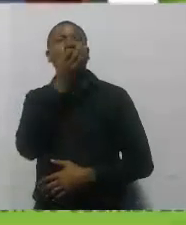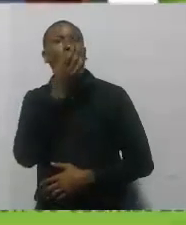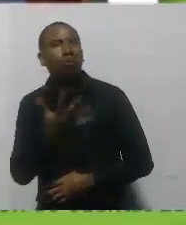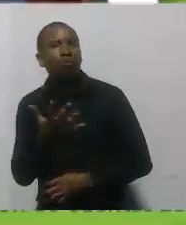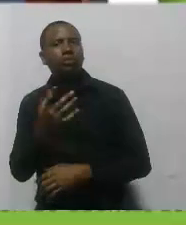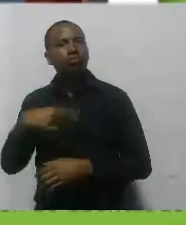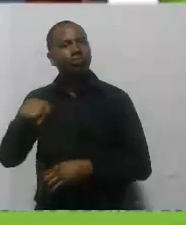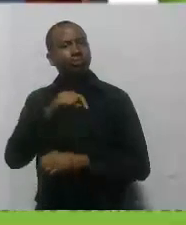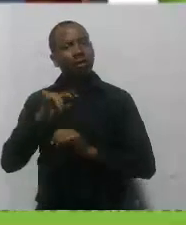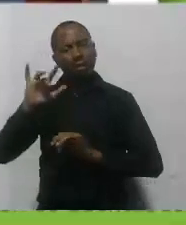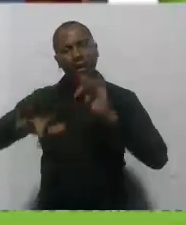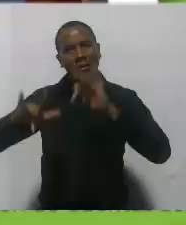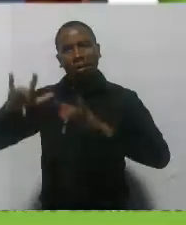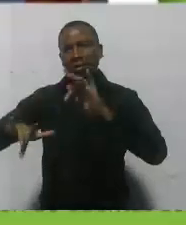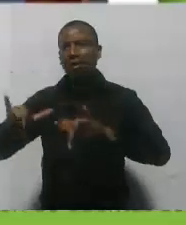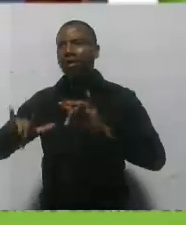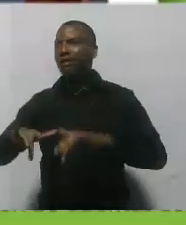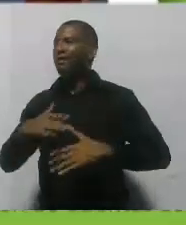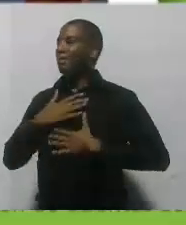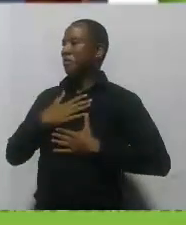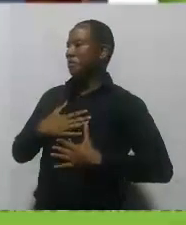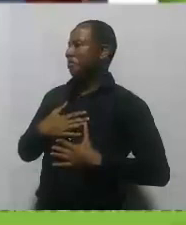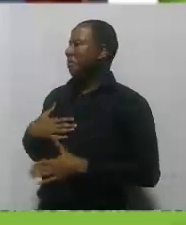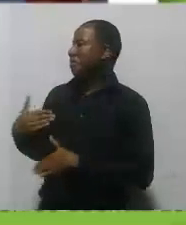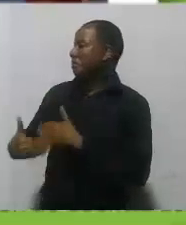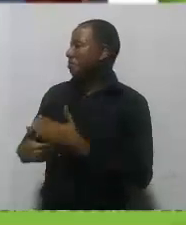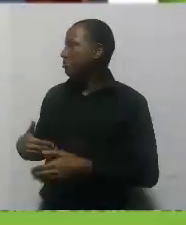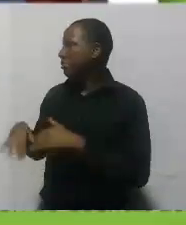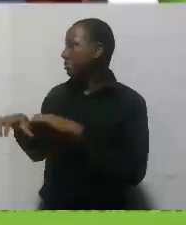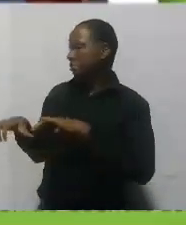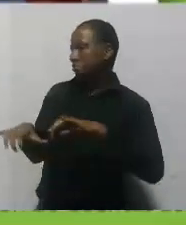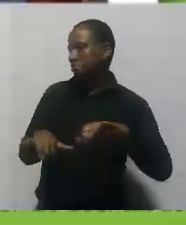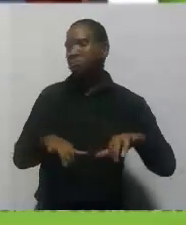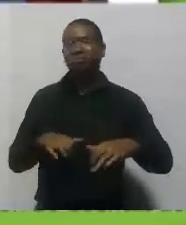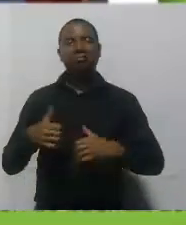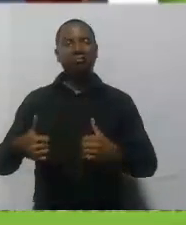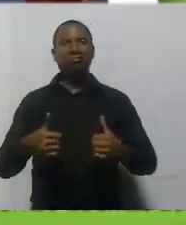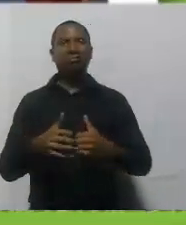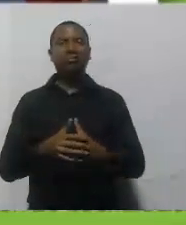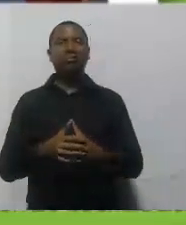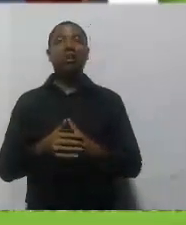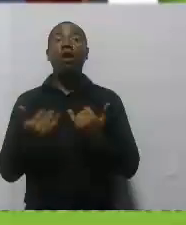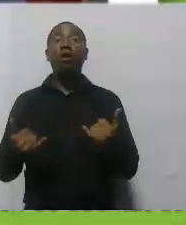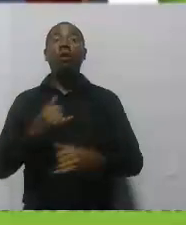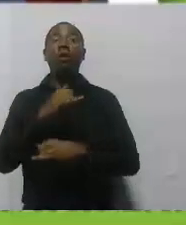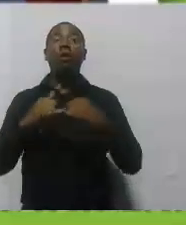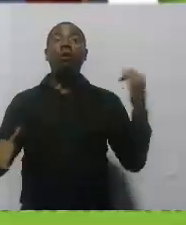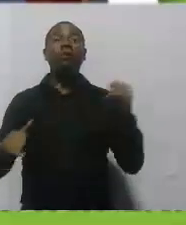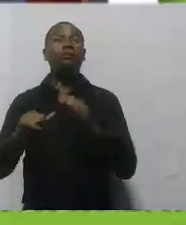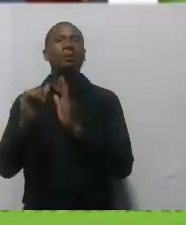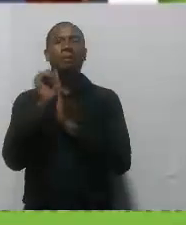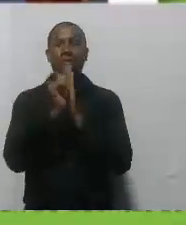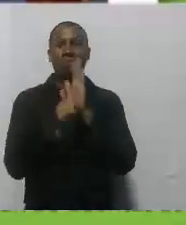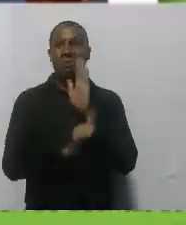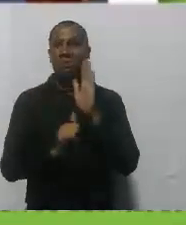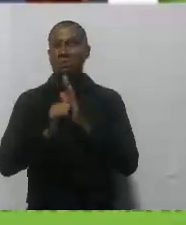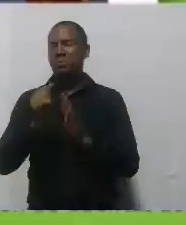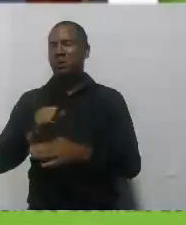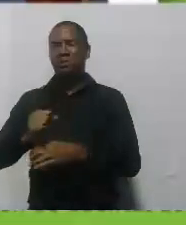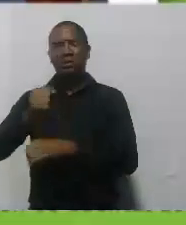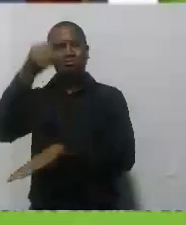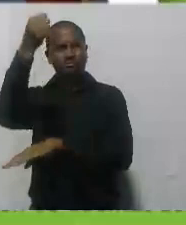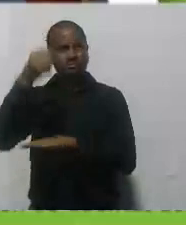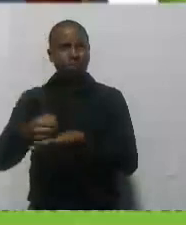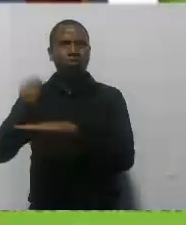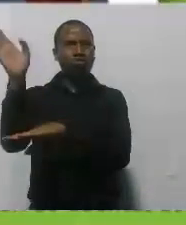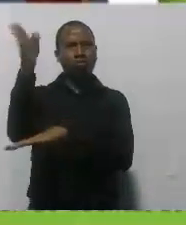a gusto en su proceso. Y por último, que es uno de nuestros programas banderas también de la Secretaría de